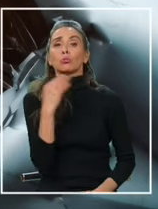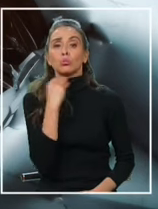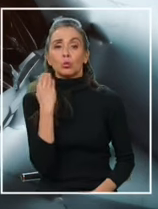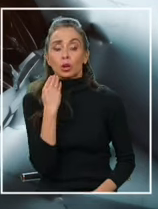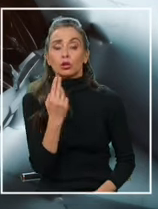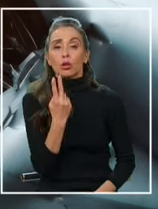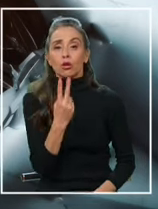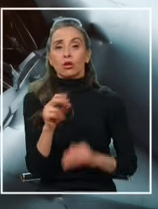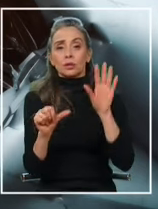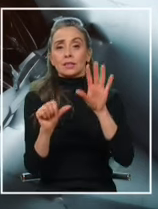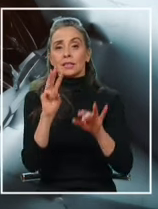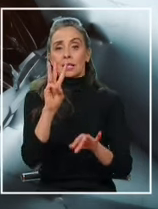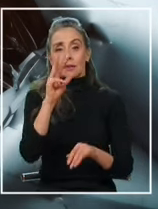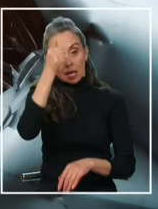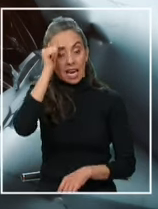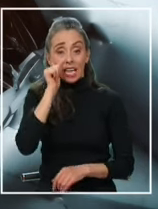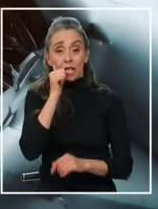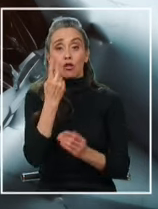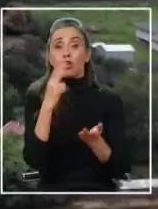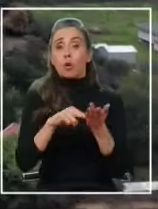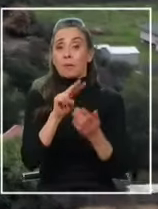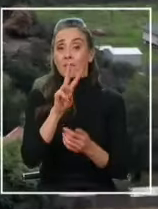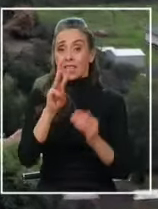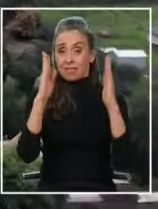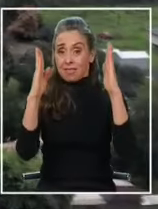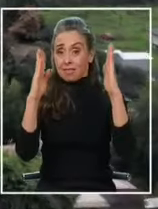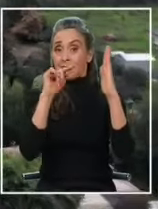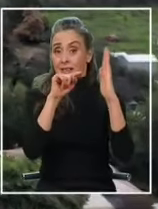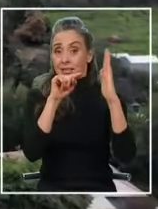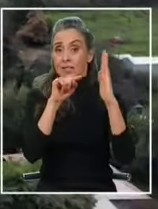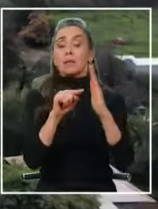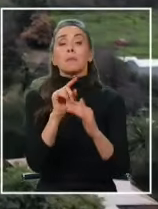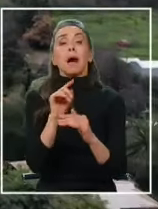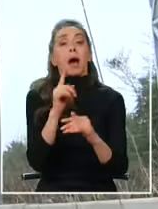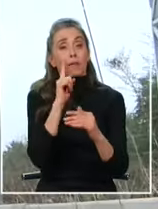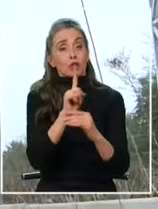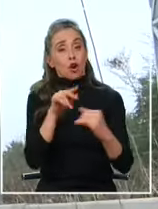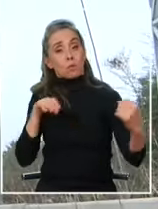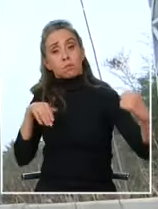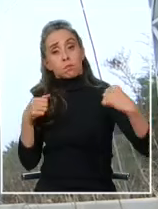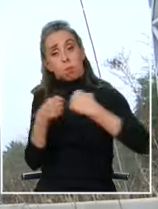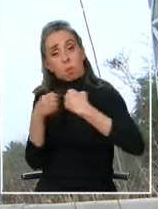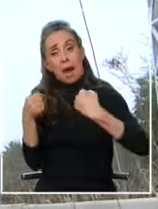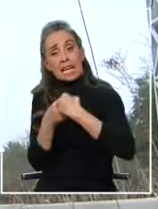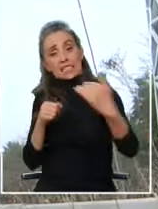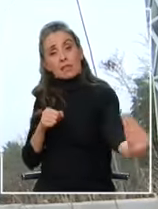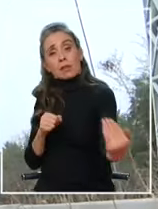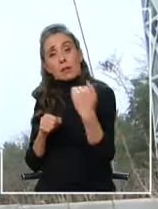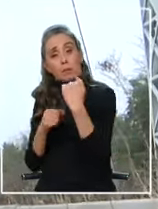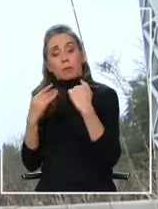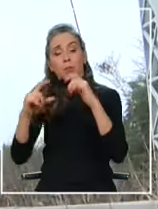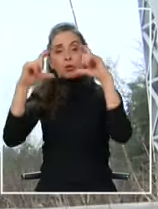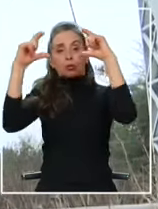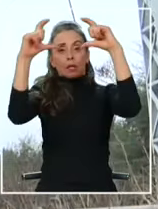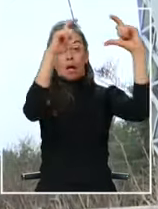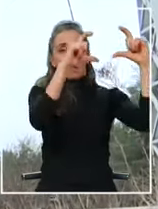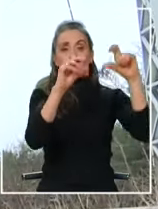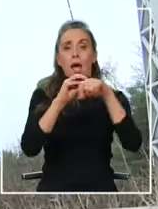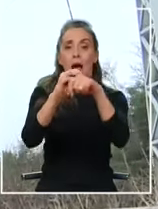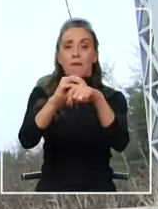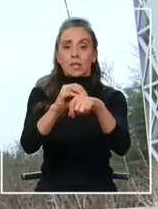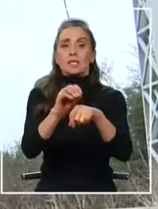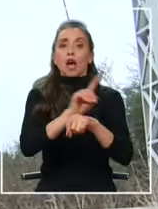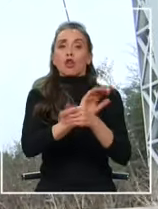y 263 lesionados. Para evitar estos accidentes, lo más importante es la señalética y la